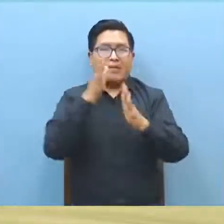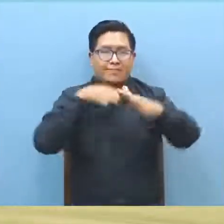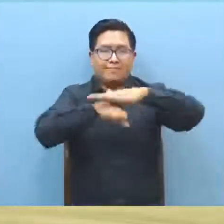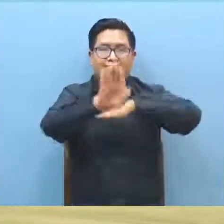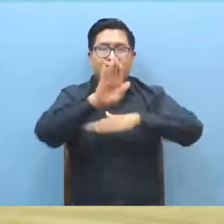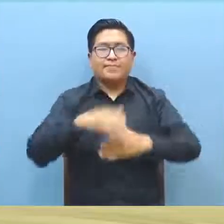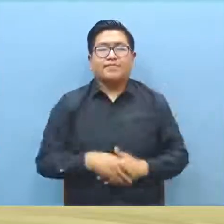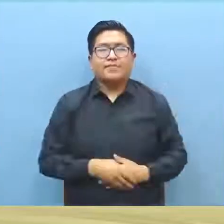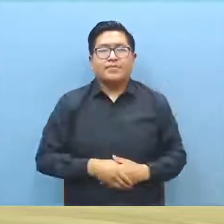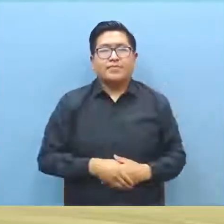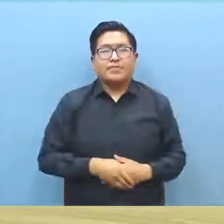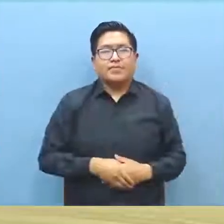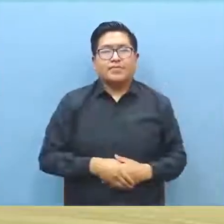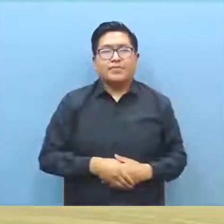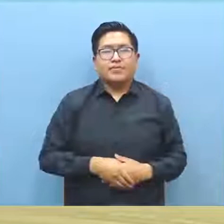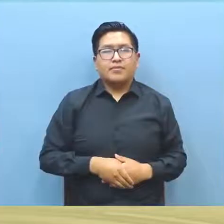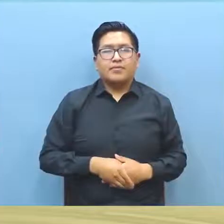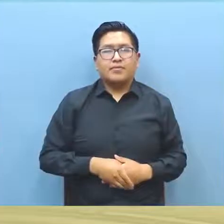gratuito